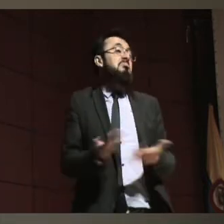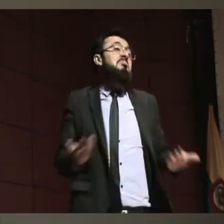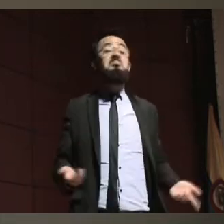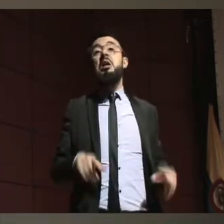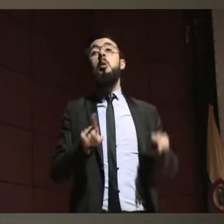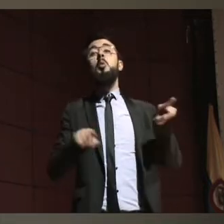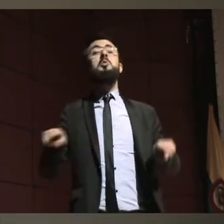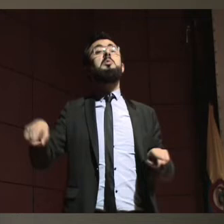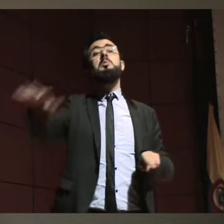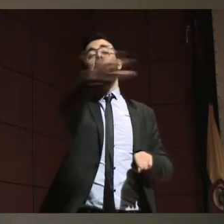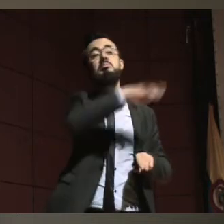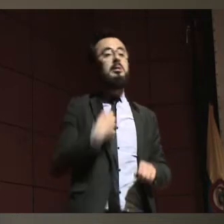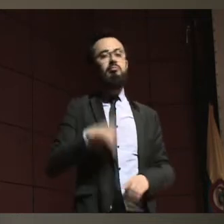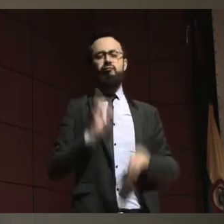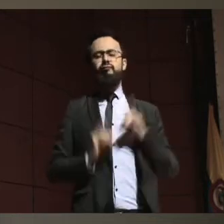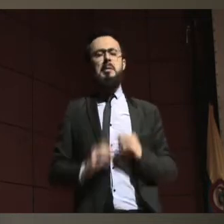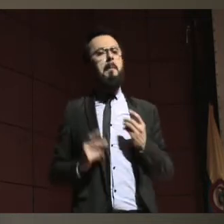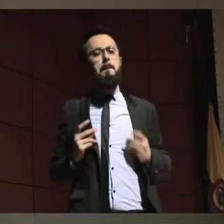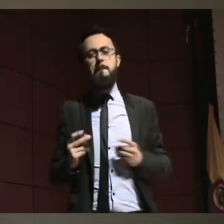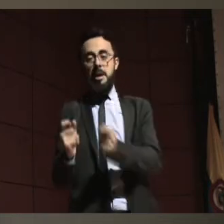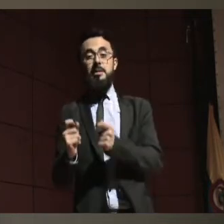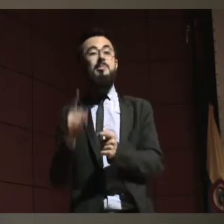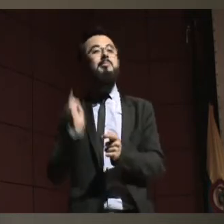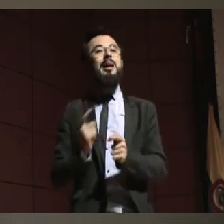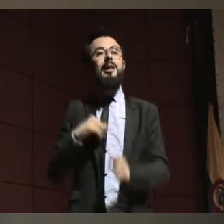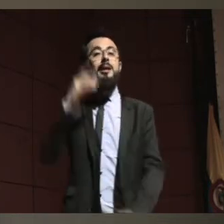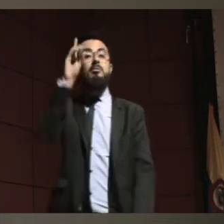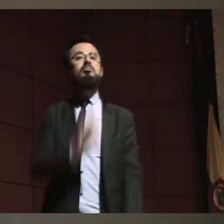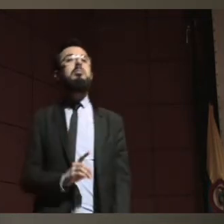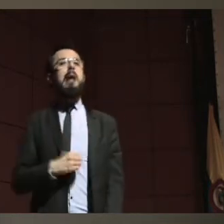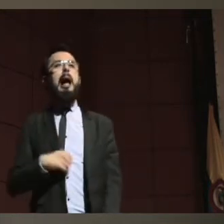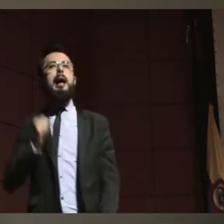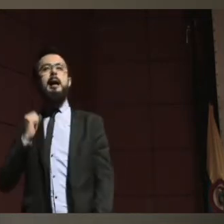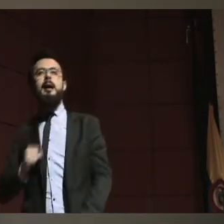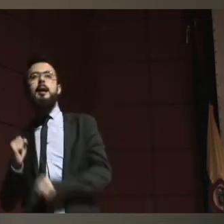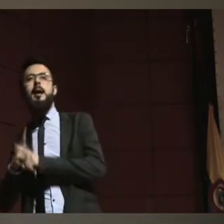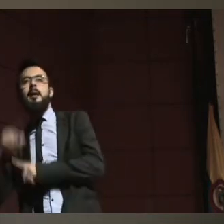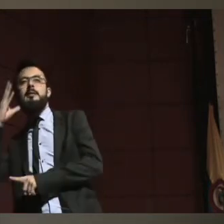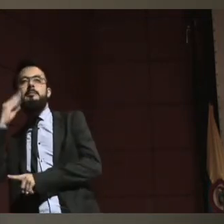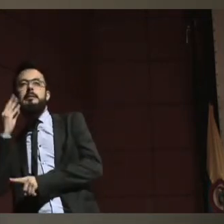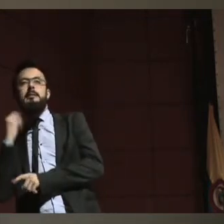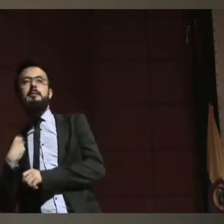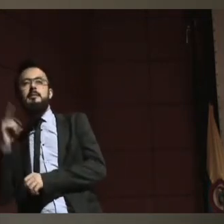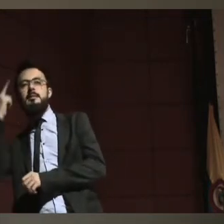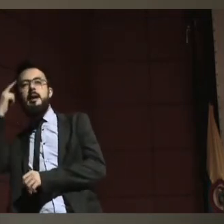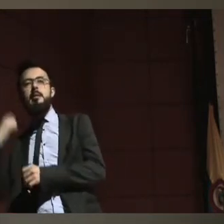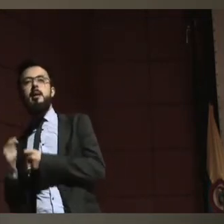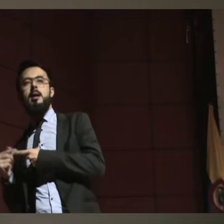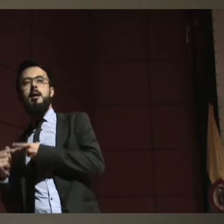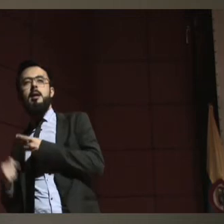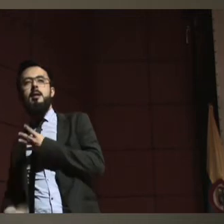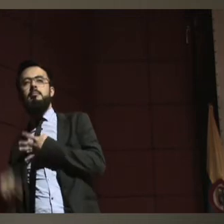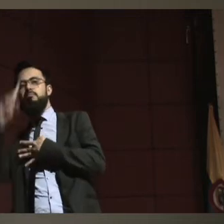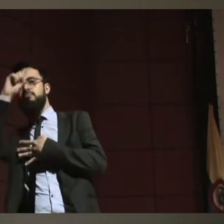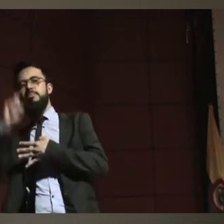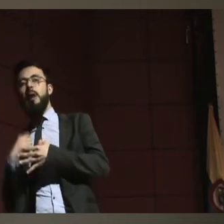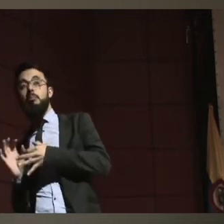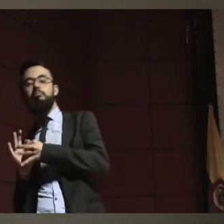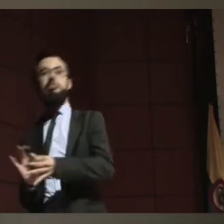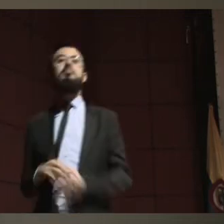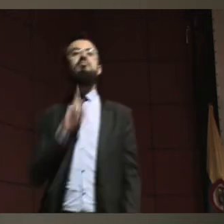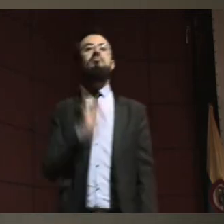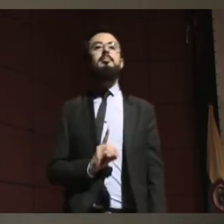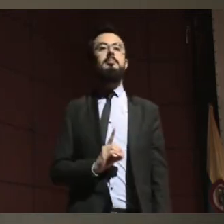fácil, basado en la experiencia que he tenido, con una cantidad de elementos que